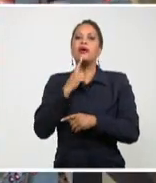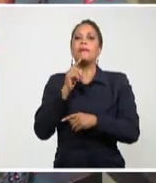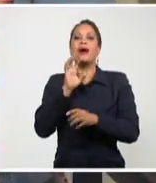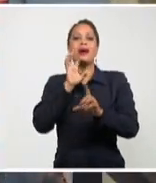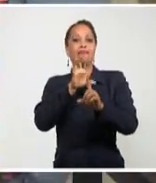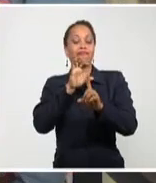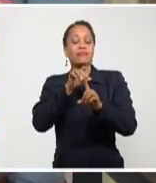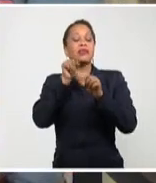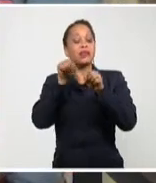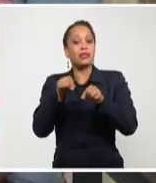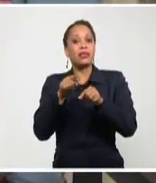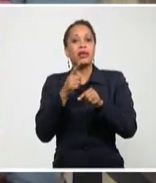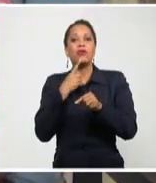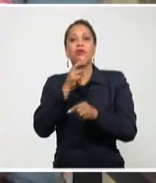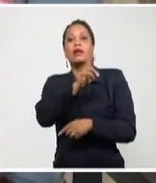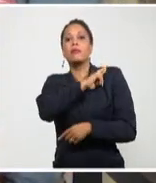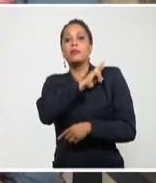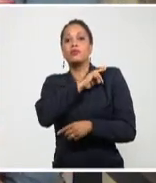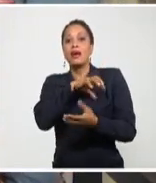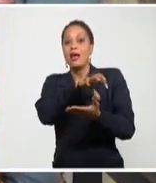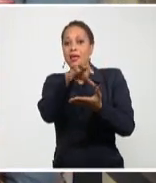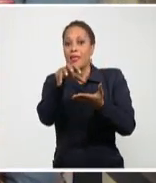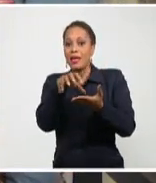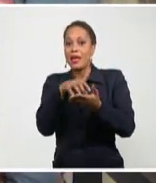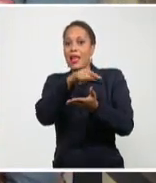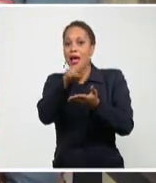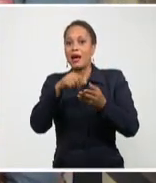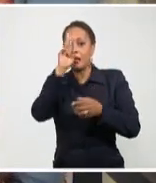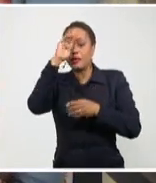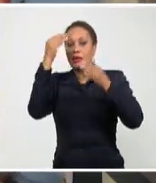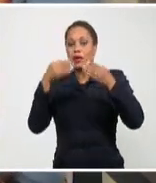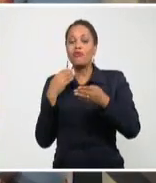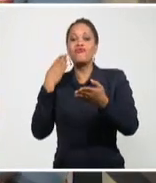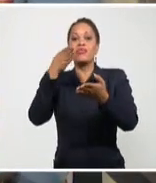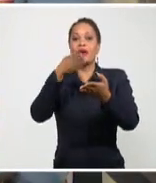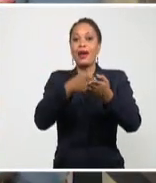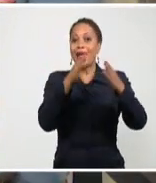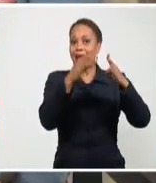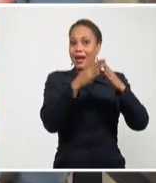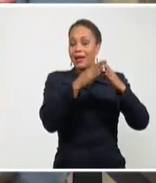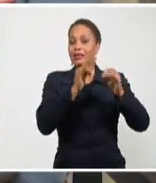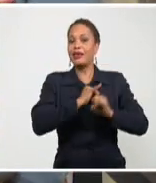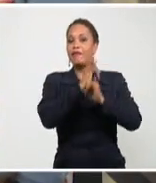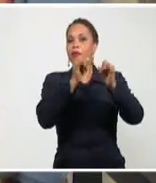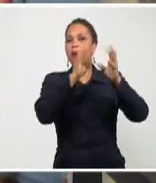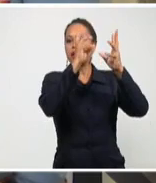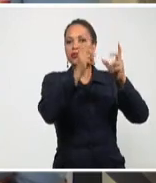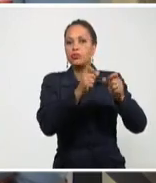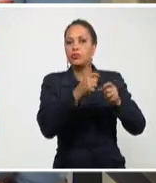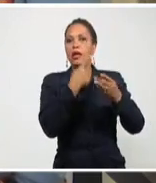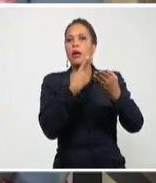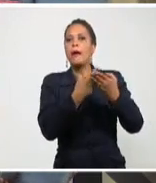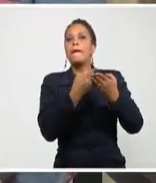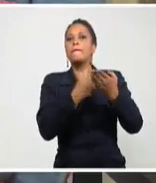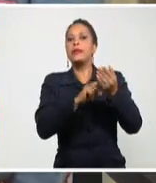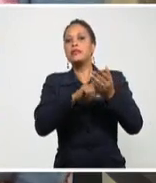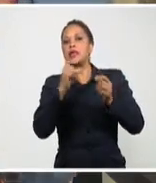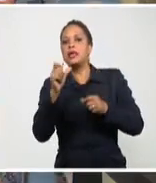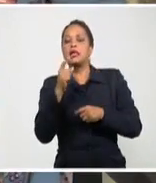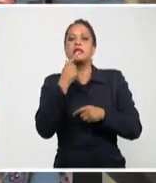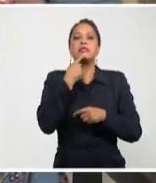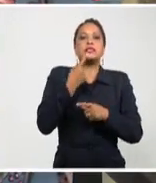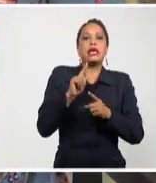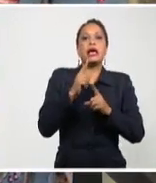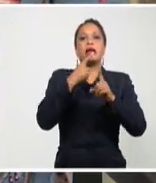responsabilidad del área de salud llegar hasta ese paciente en aislamiento e informar su resultado, sea negativo o positivo.